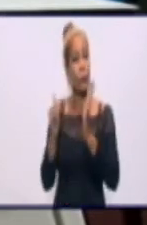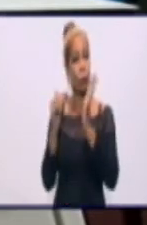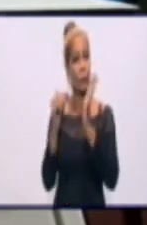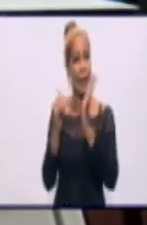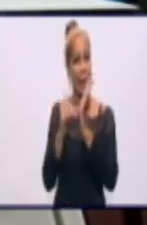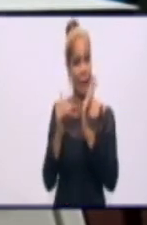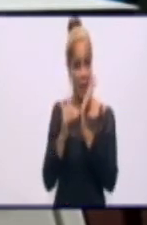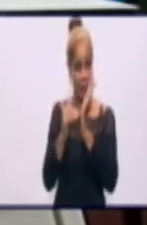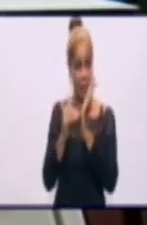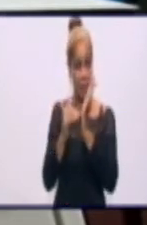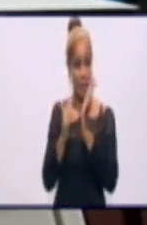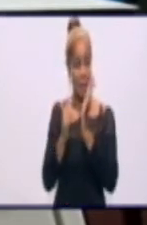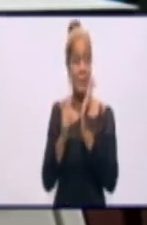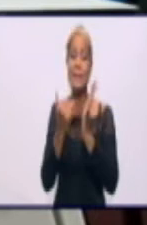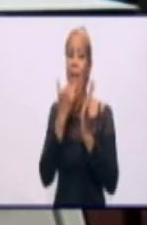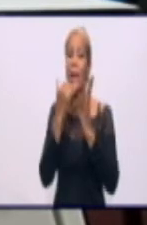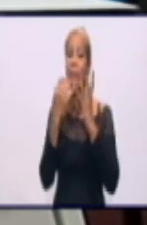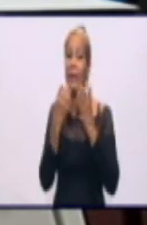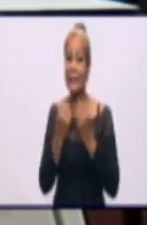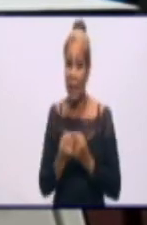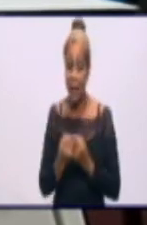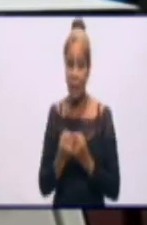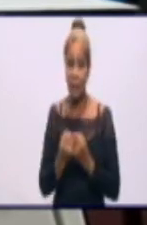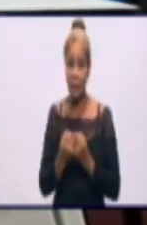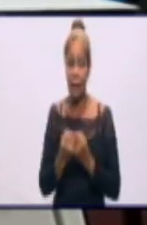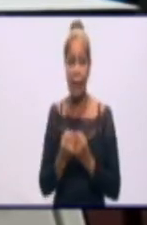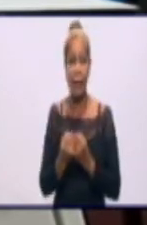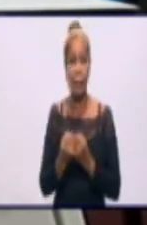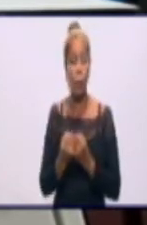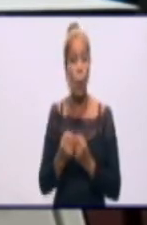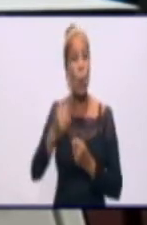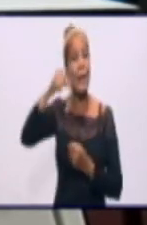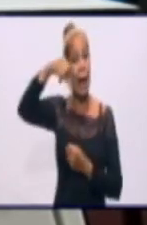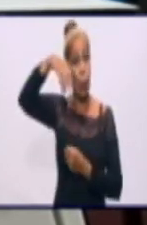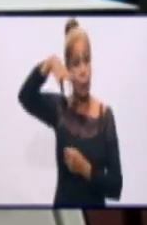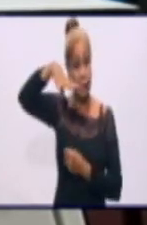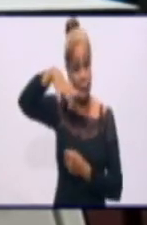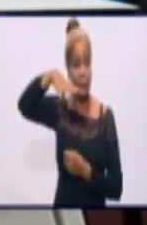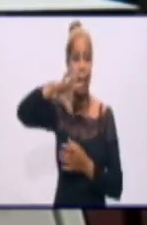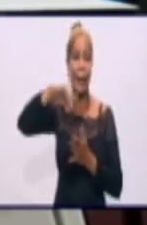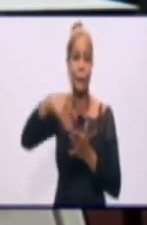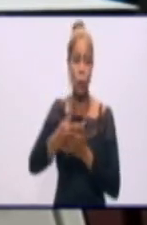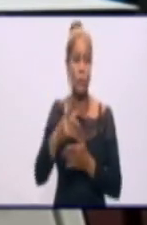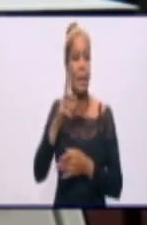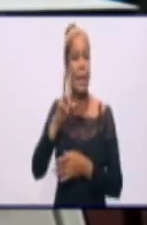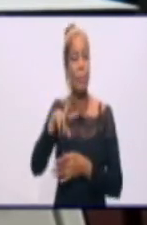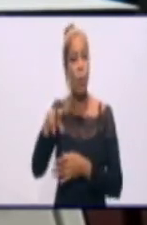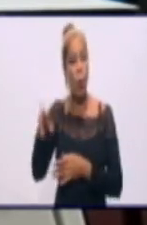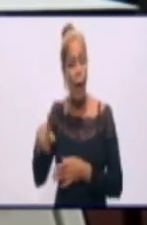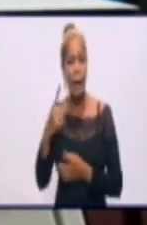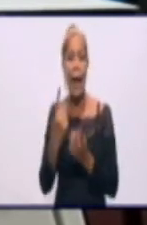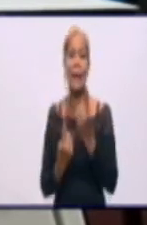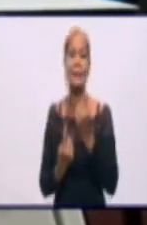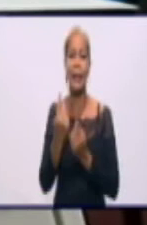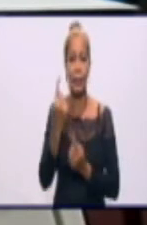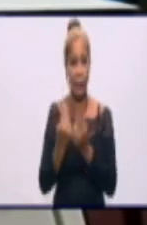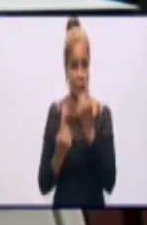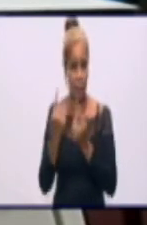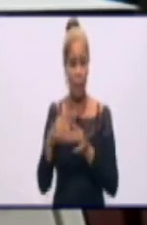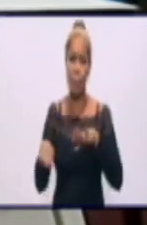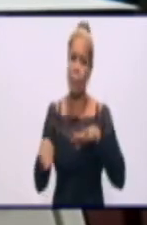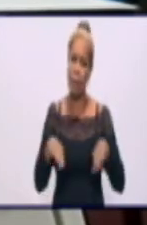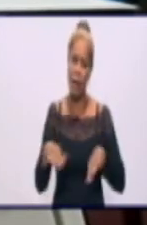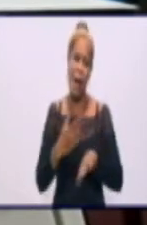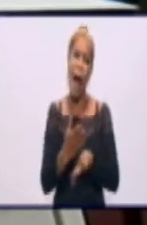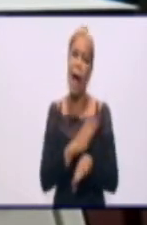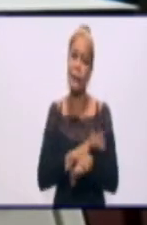que la afectación sea menor, buscar alternativas, generar un grupo de condiciones en el hogar hasta